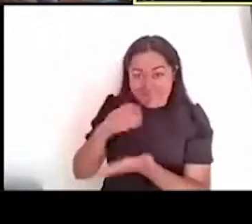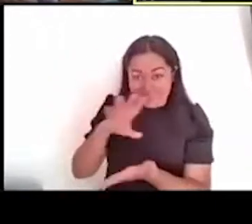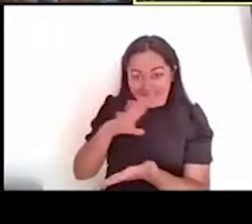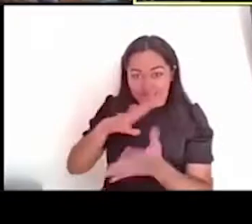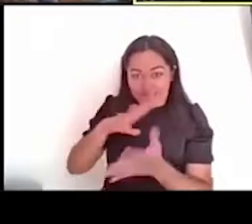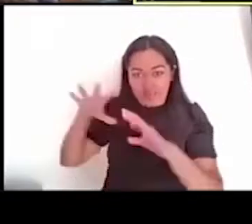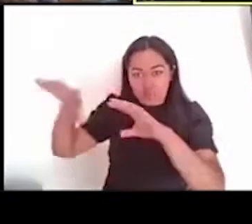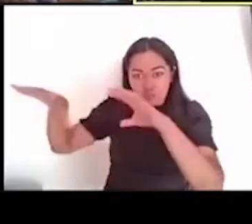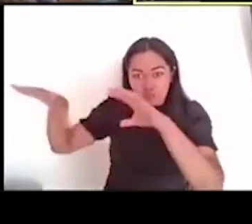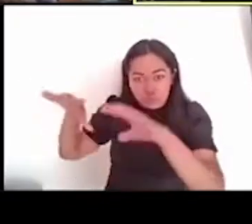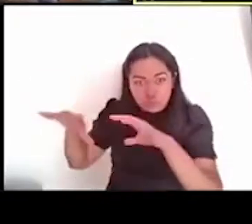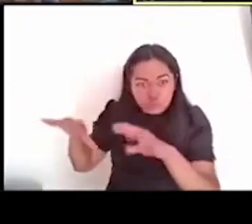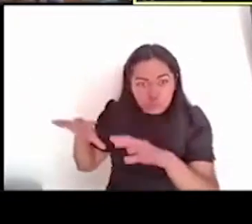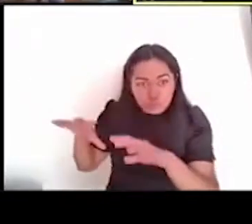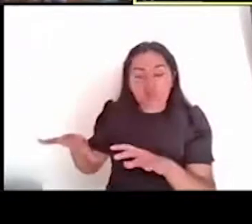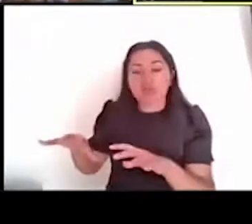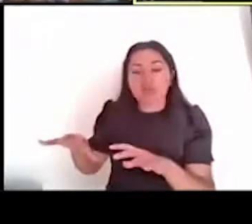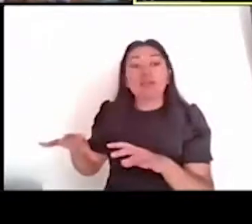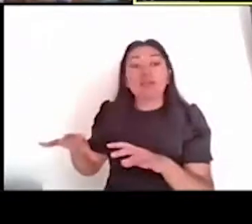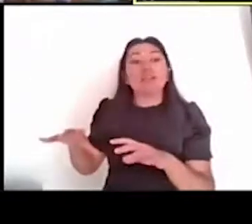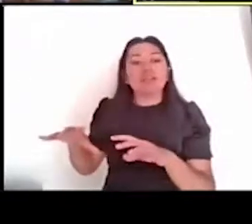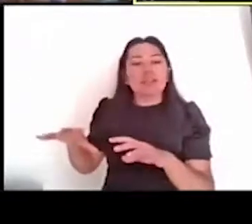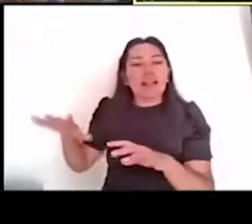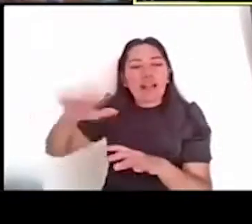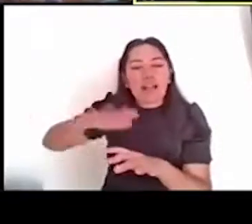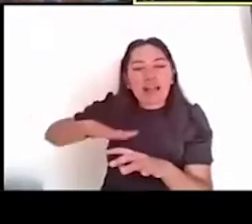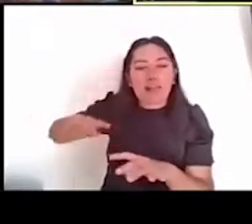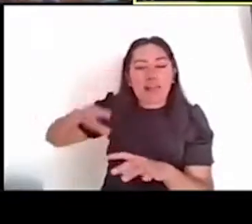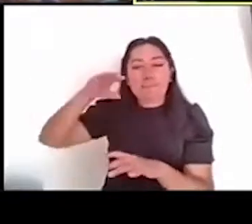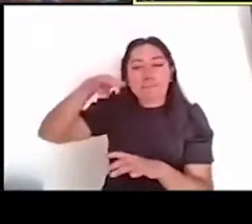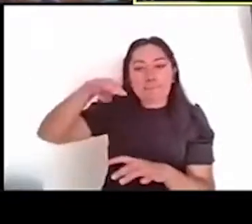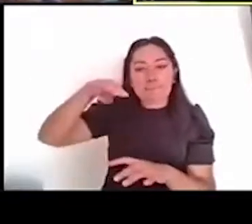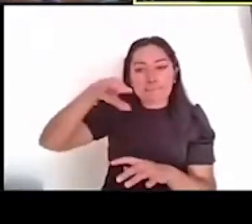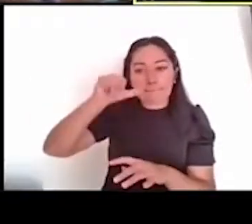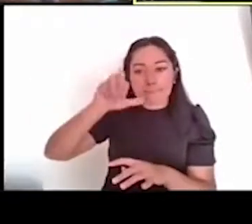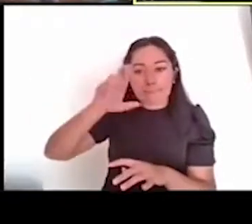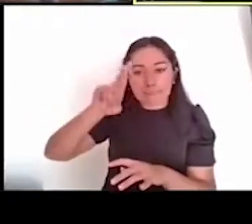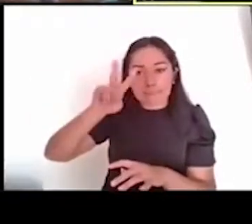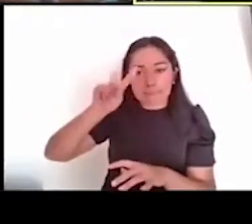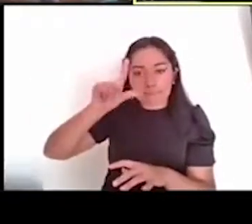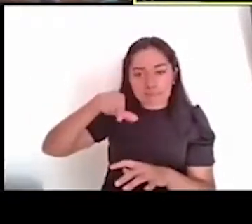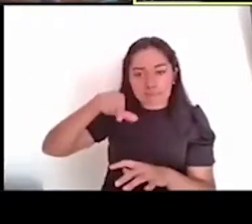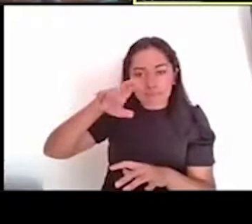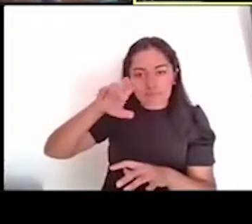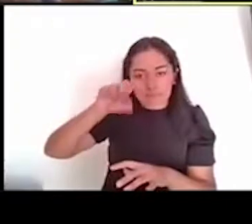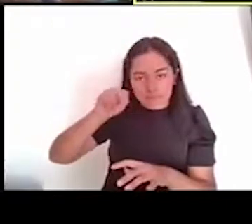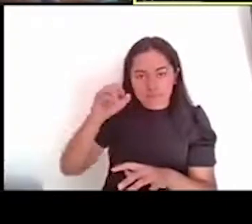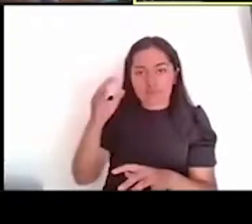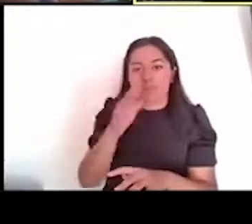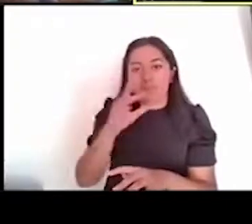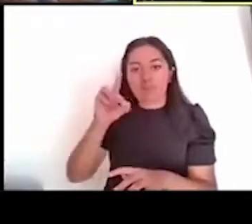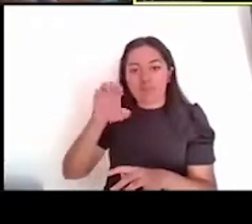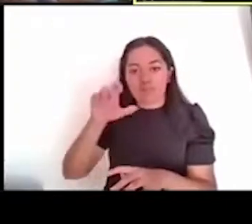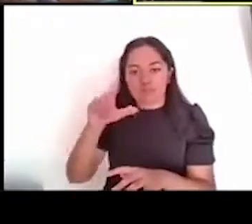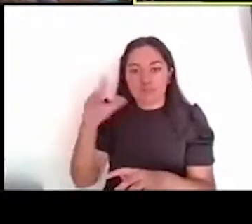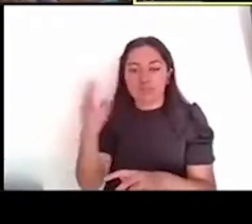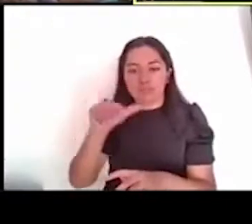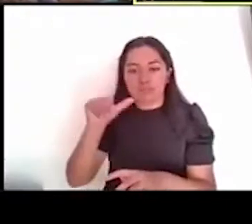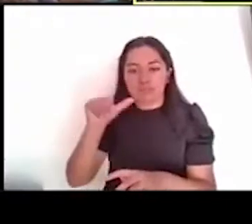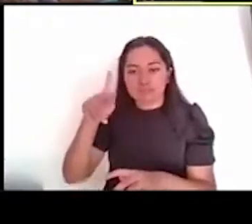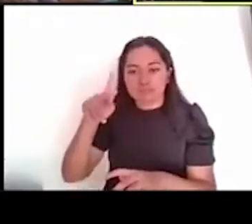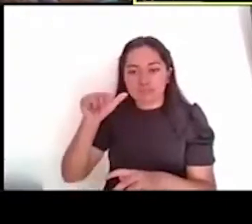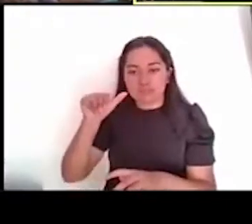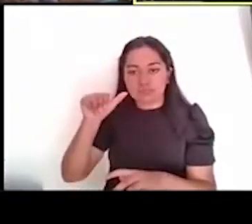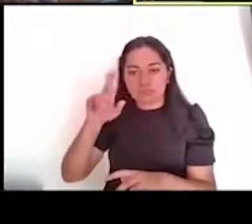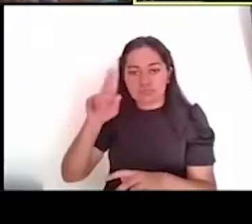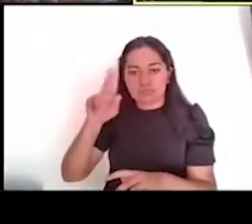el, el marqués del apartado, se ha hecho una exposición, que muy pronto va, se va a dar